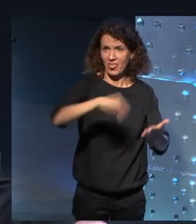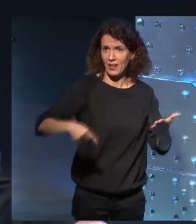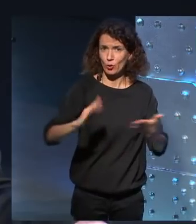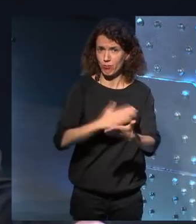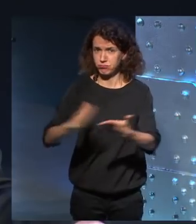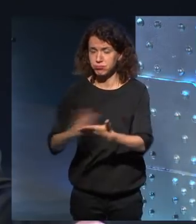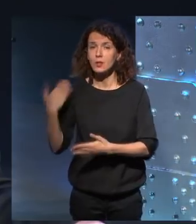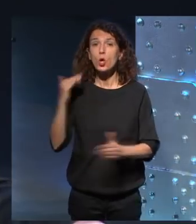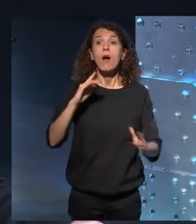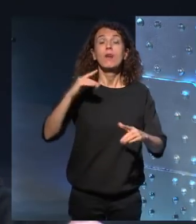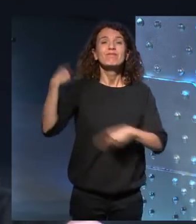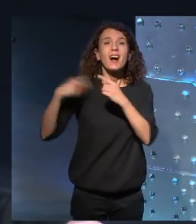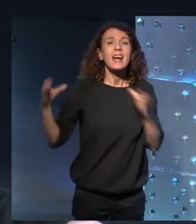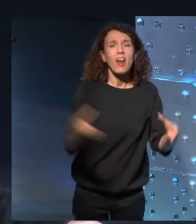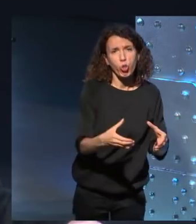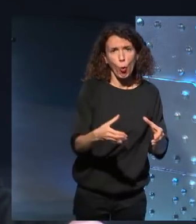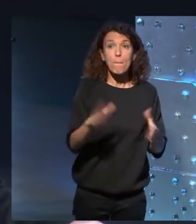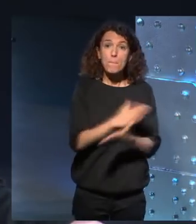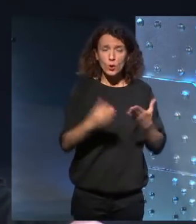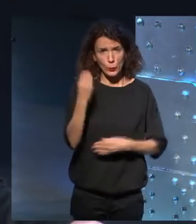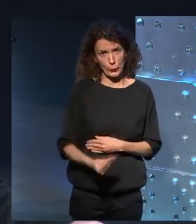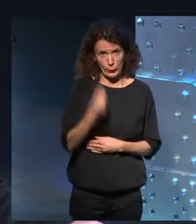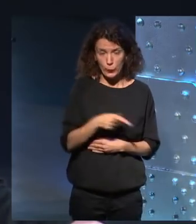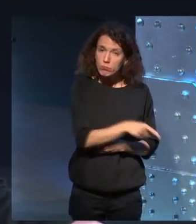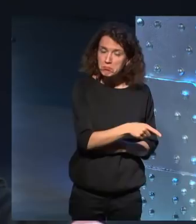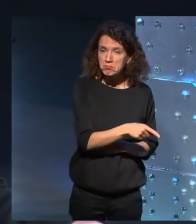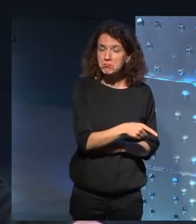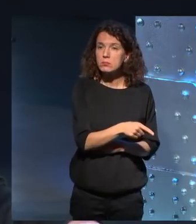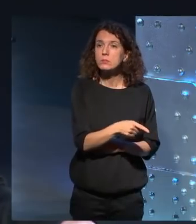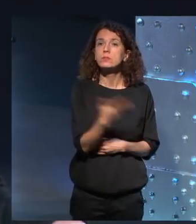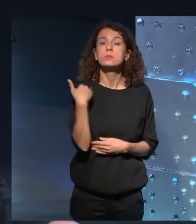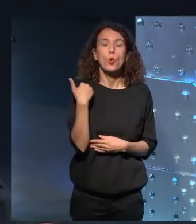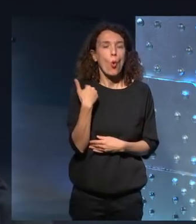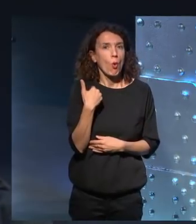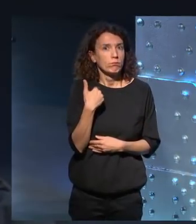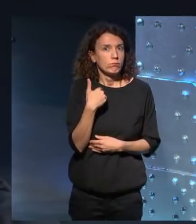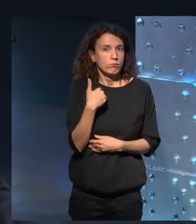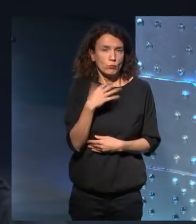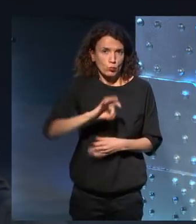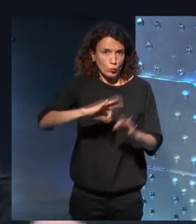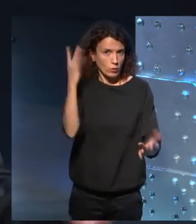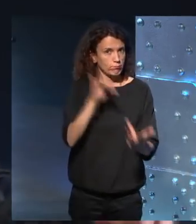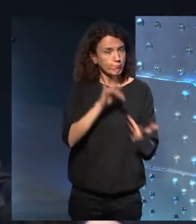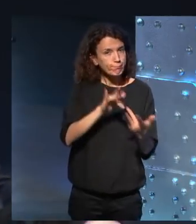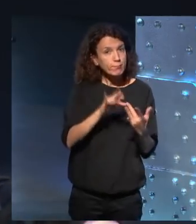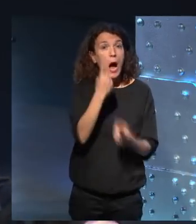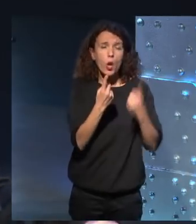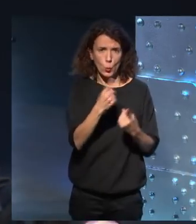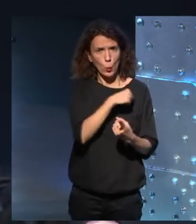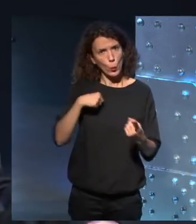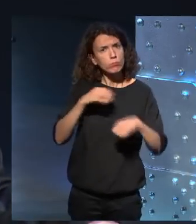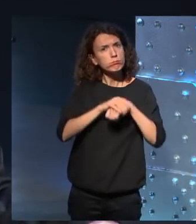Toda esa generación de grandes poetas que tuve el placer de conocer, algunos bastante